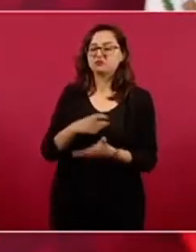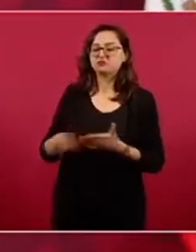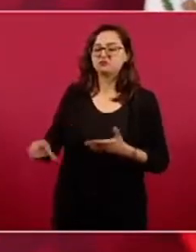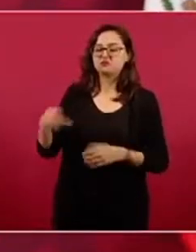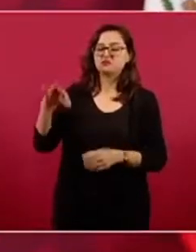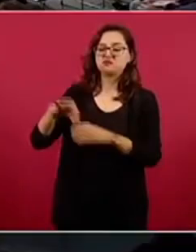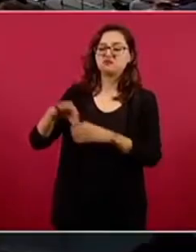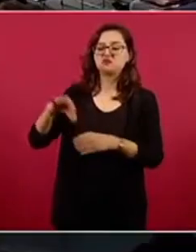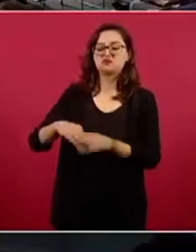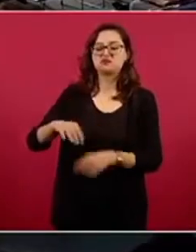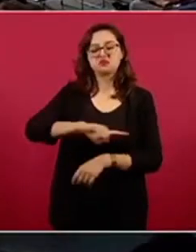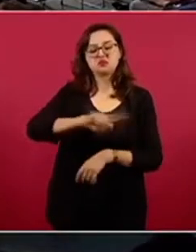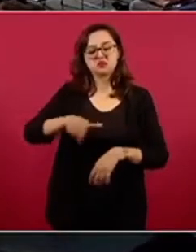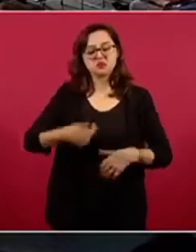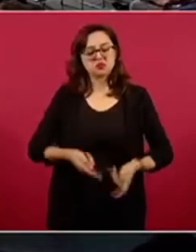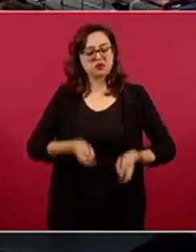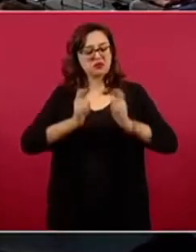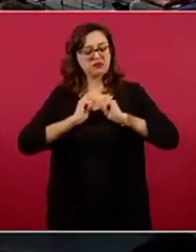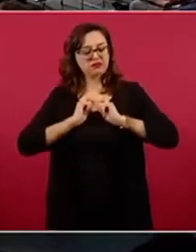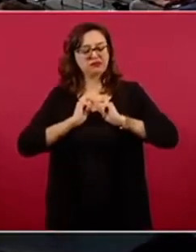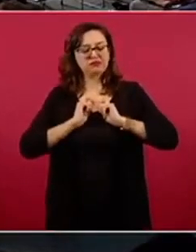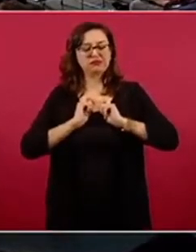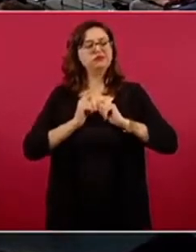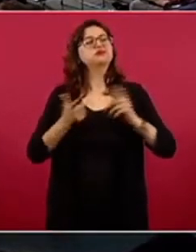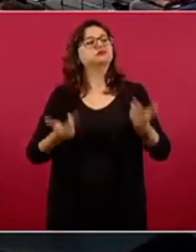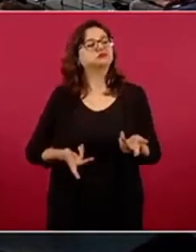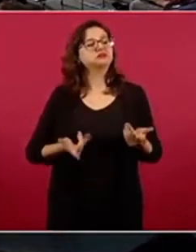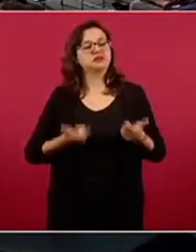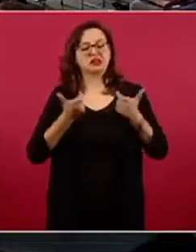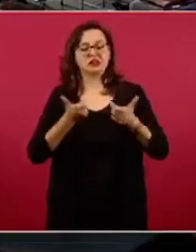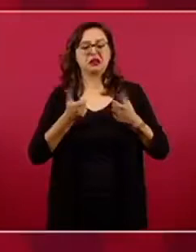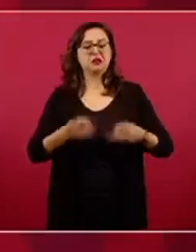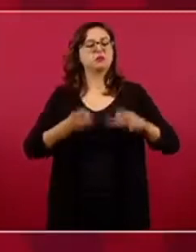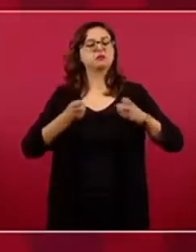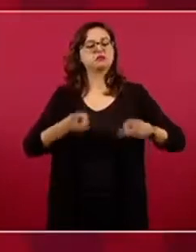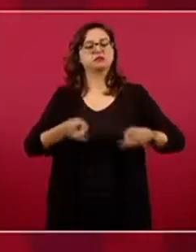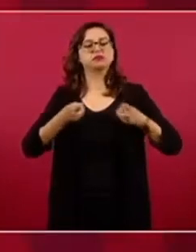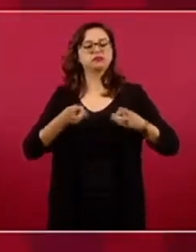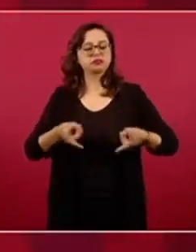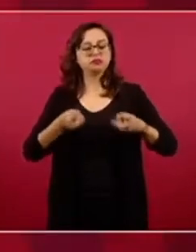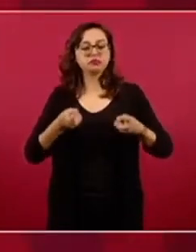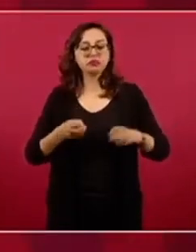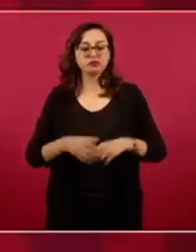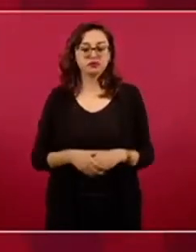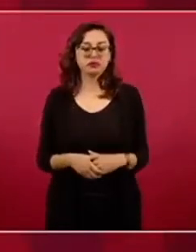Luego, hasta insultan a la gente, o antes,